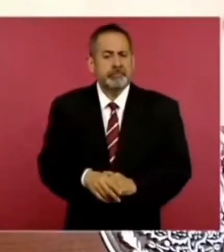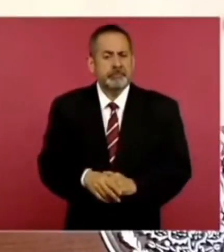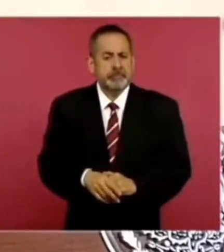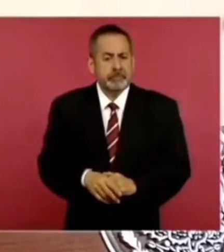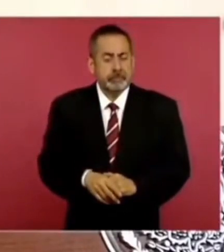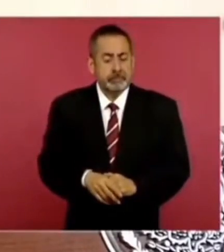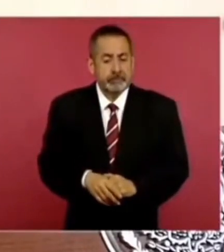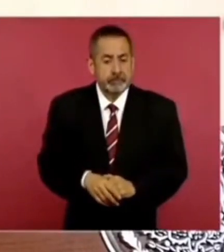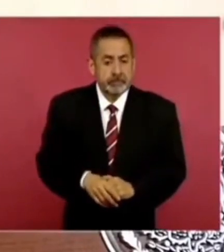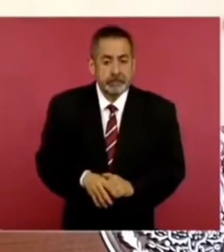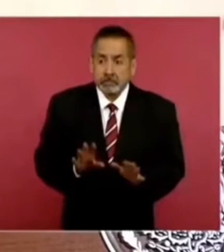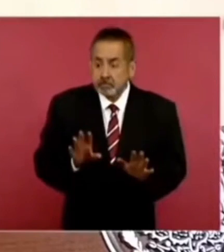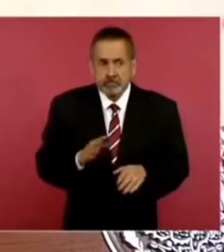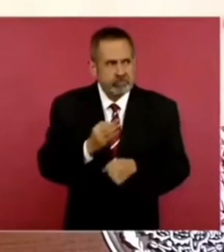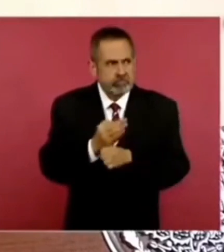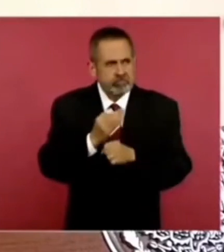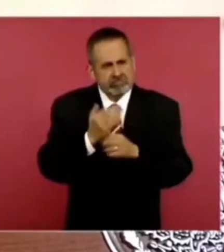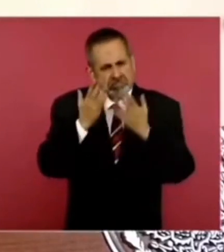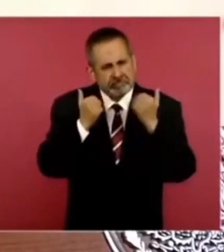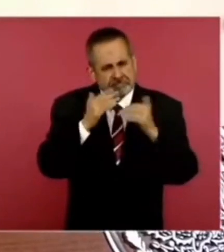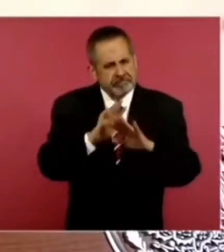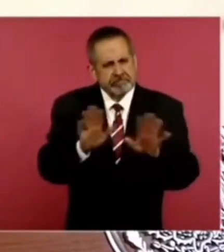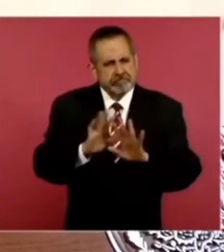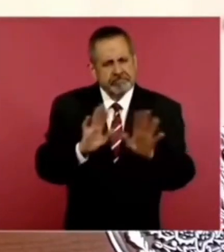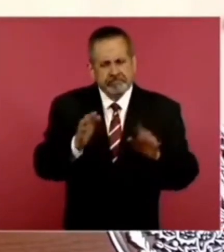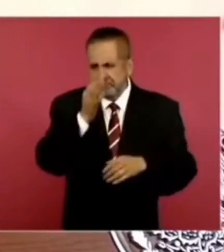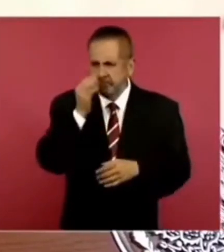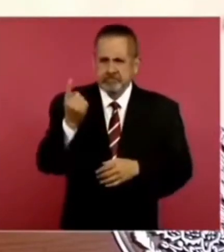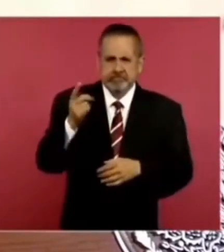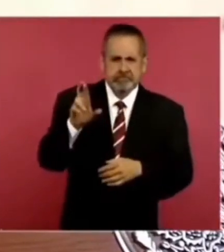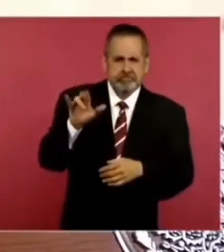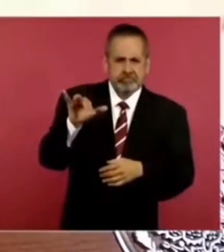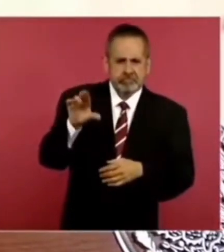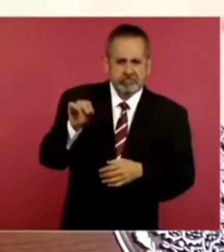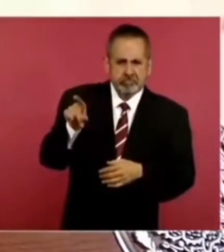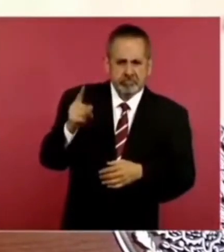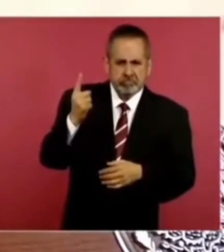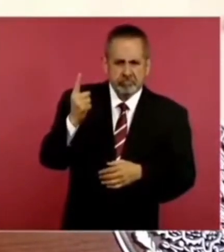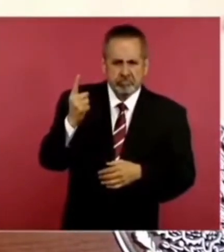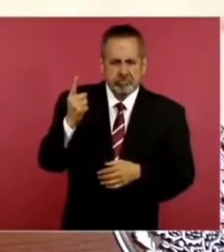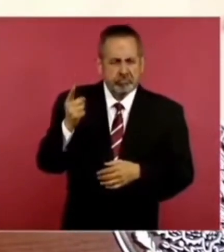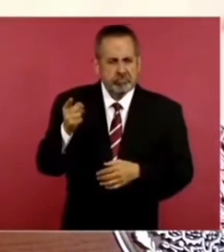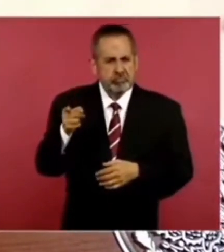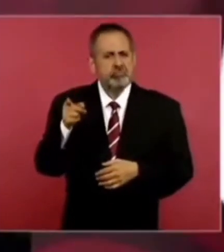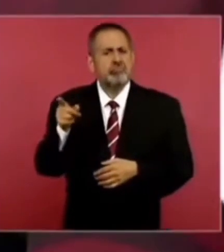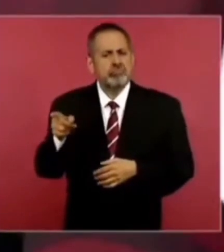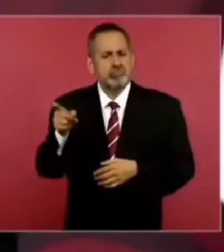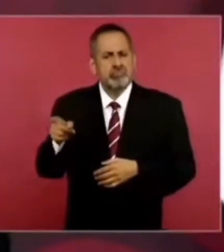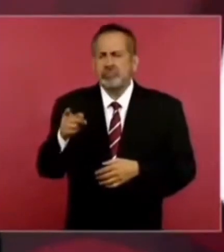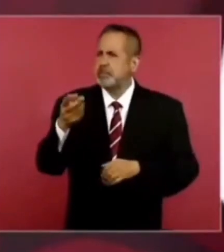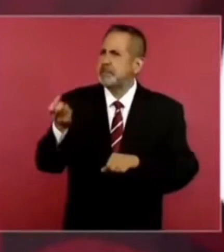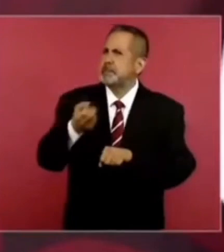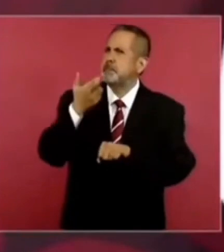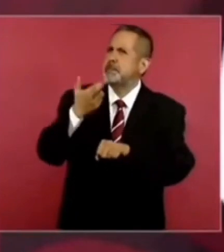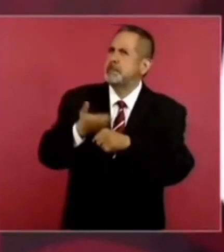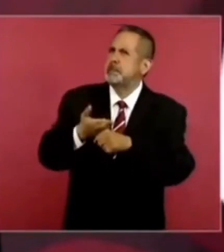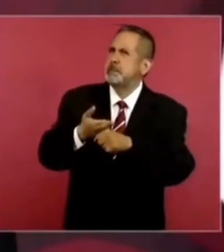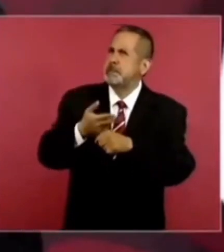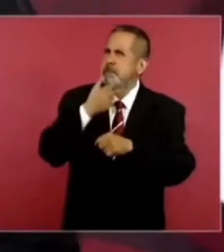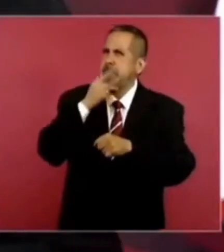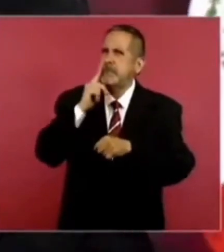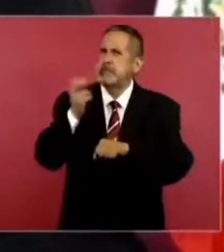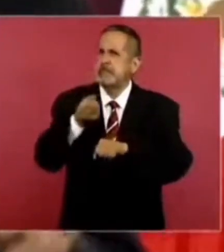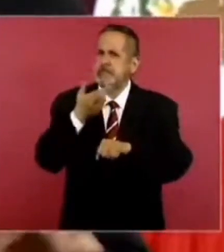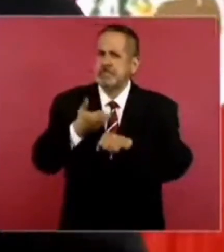Pero es que hasta ahora ya no hay, en el caso de secretarios, secretarias,